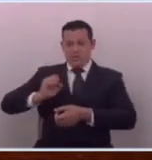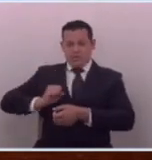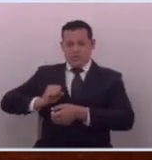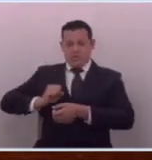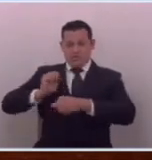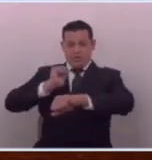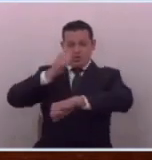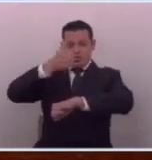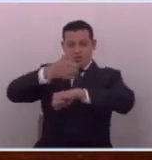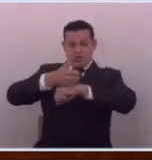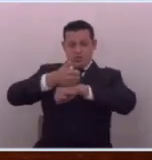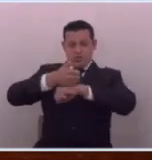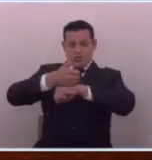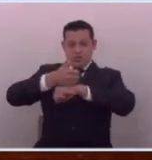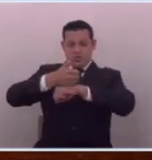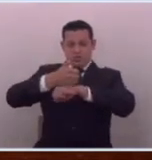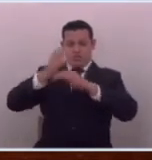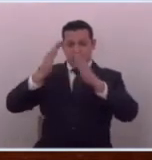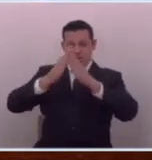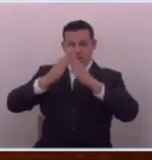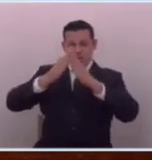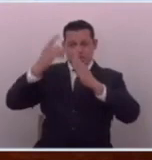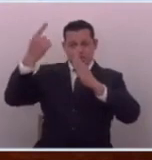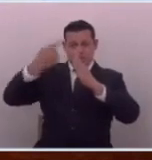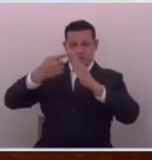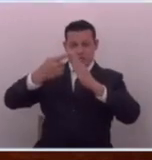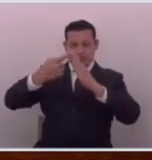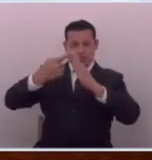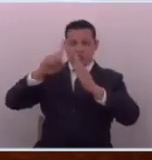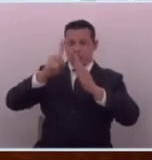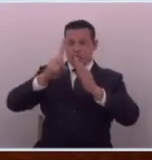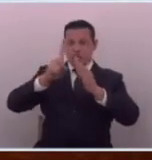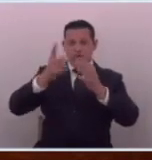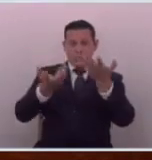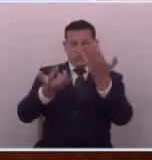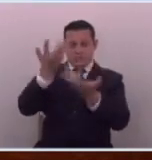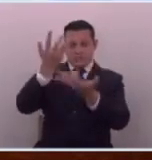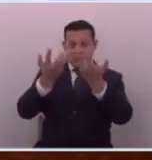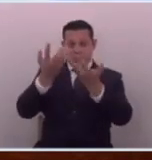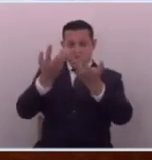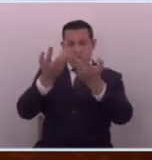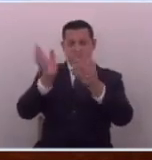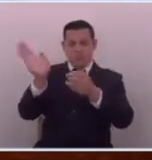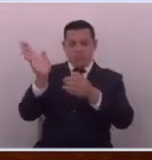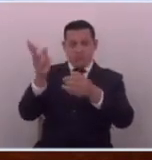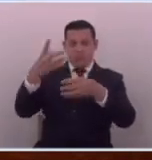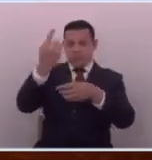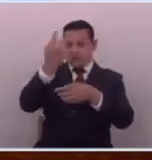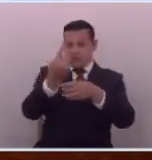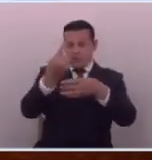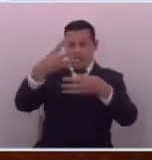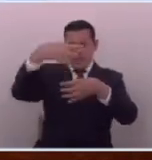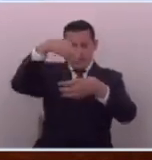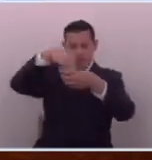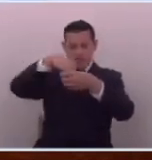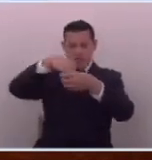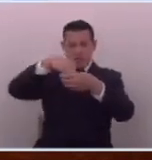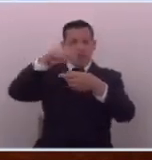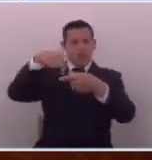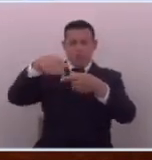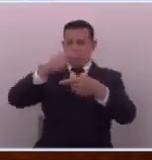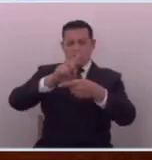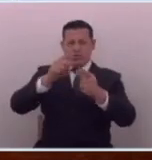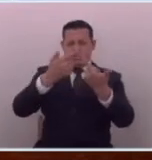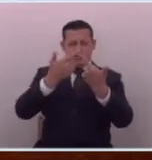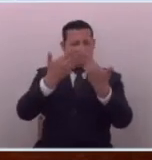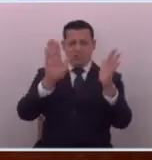estados de decepción sus toques de queda y si no quemaban los buses con la gente adentro ahora hay libertad